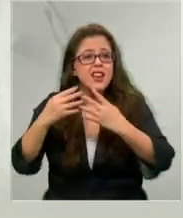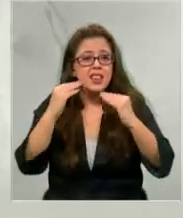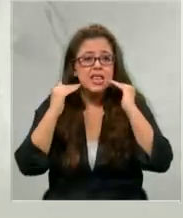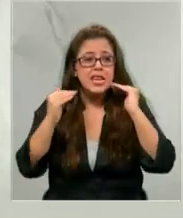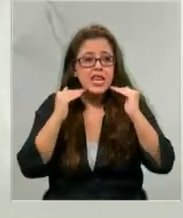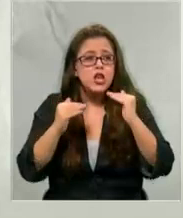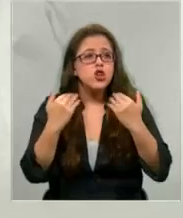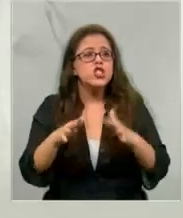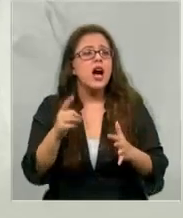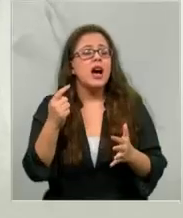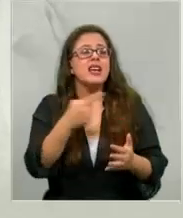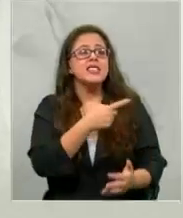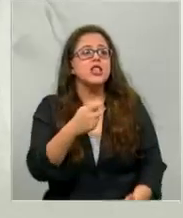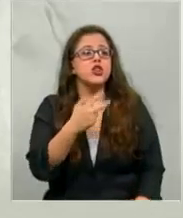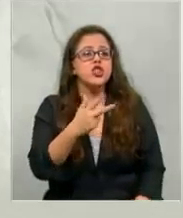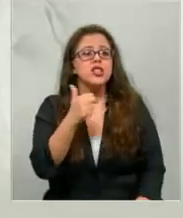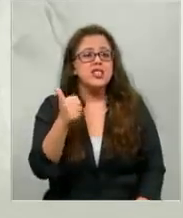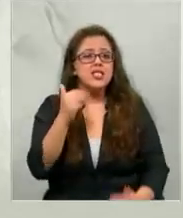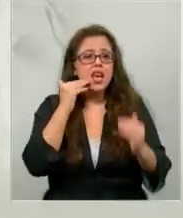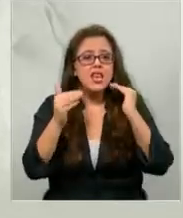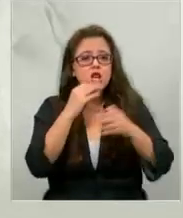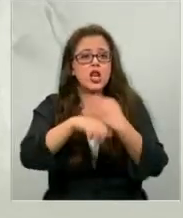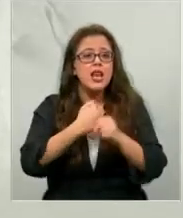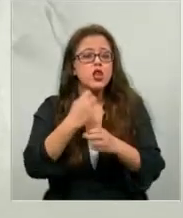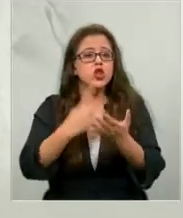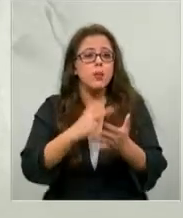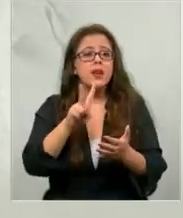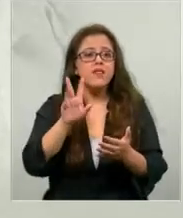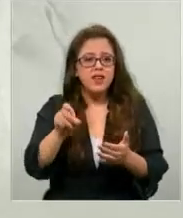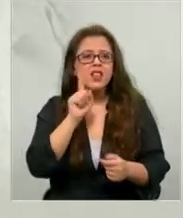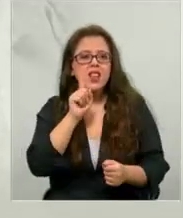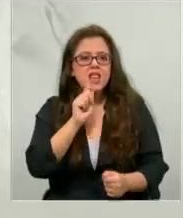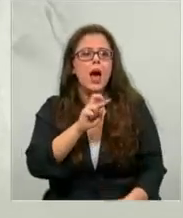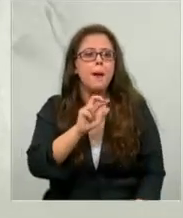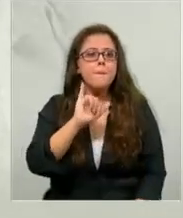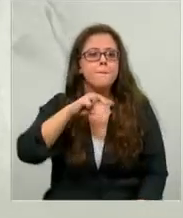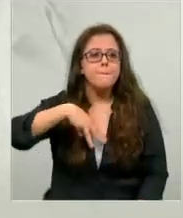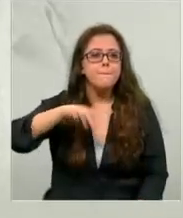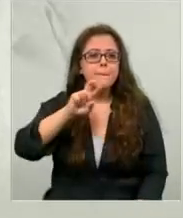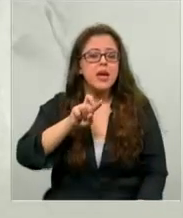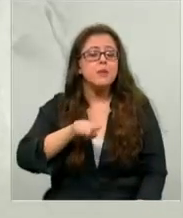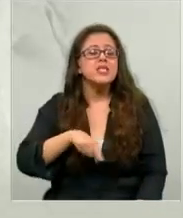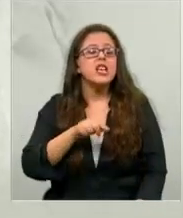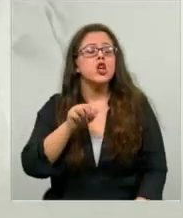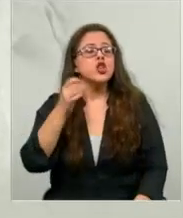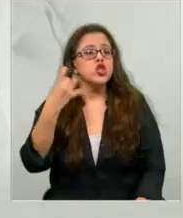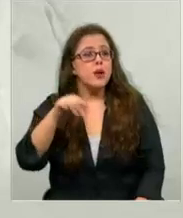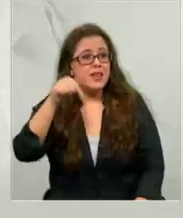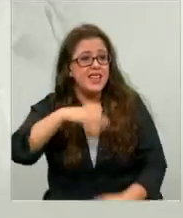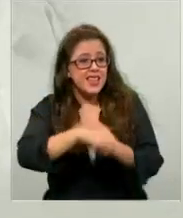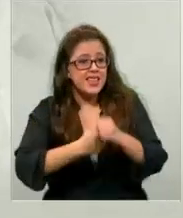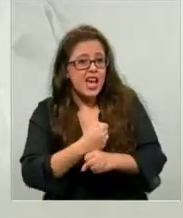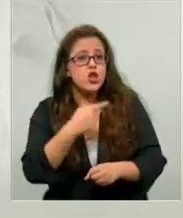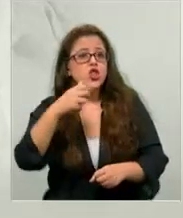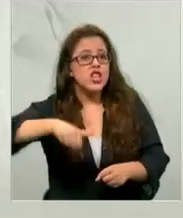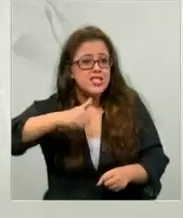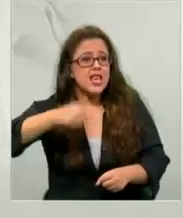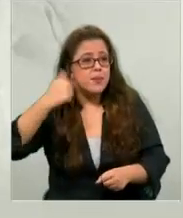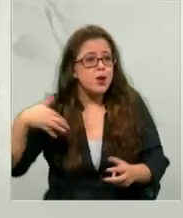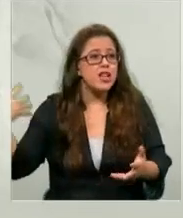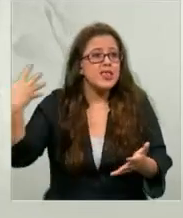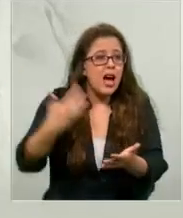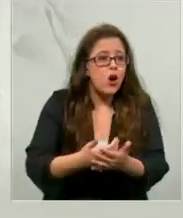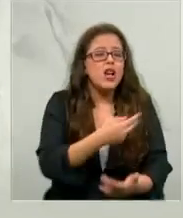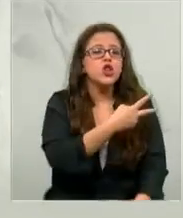186 niños y adolescentes fueron diagnosticados con PIMS solo este año ya van 16 lo que hace un total durante esta